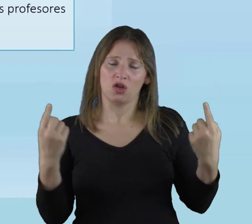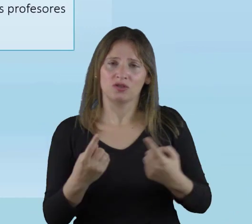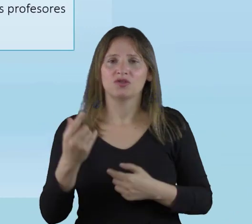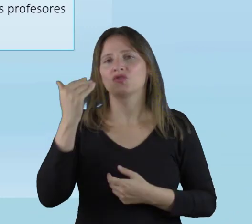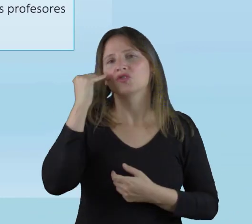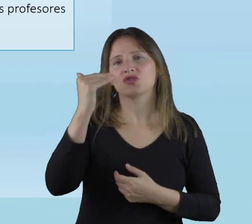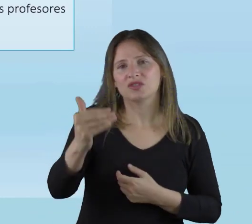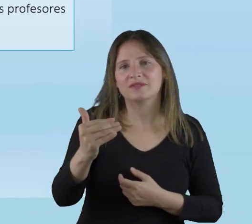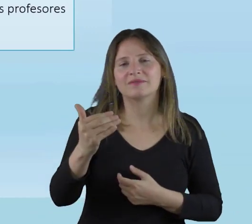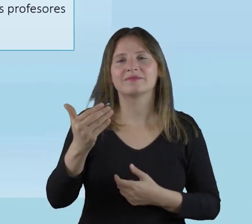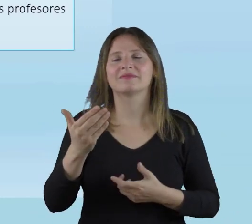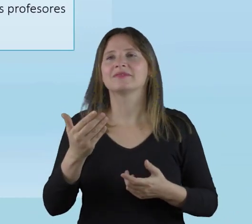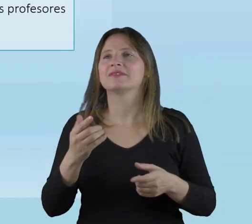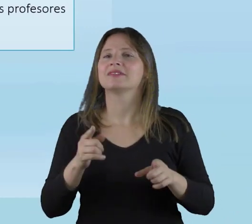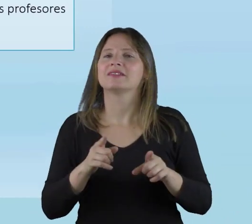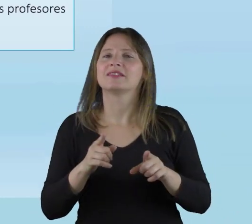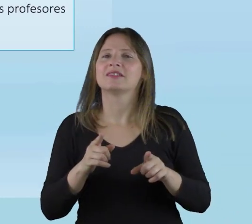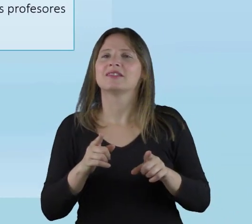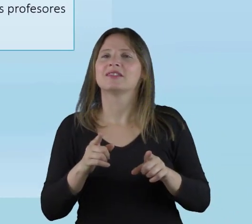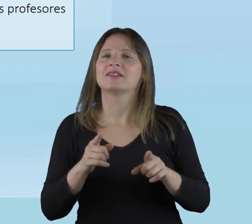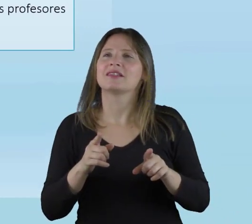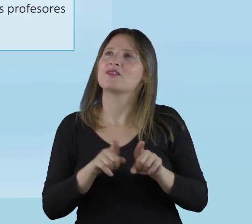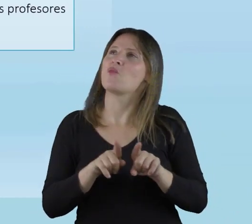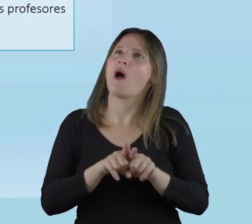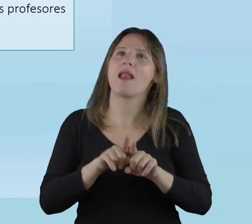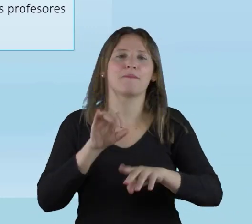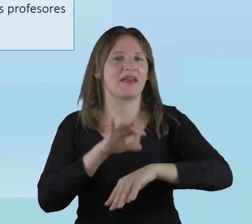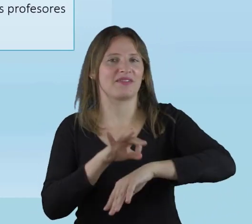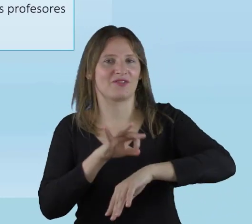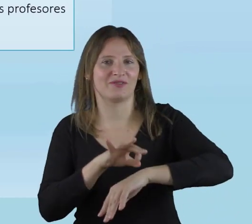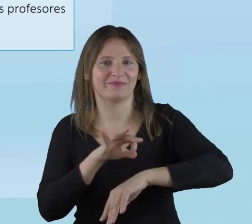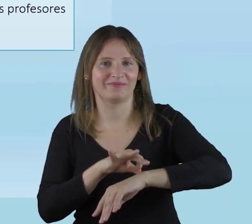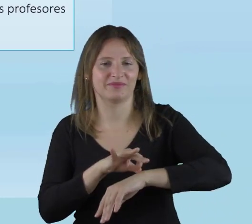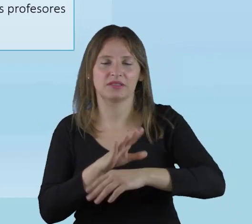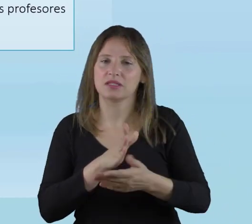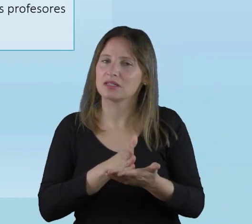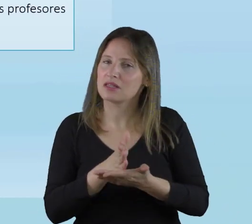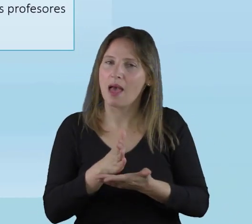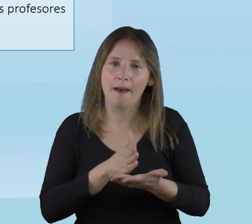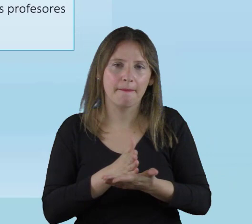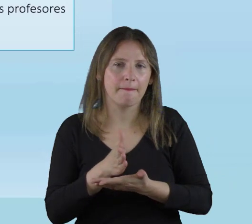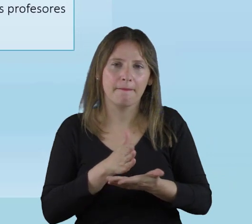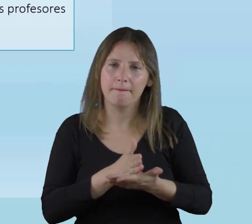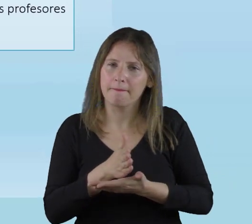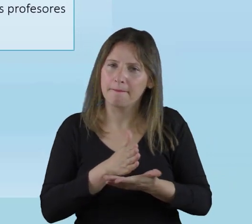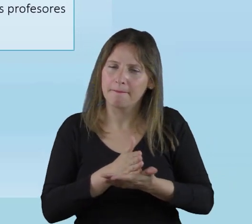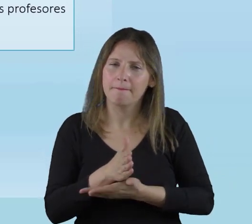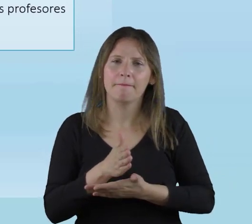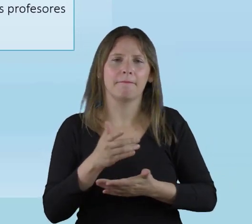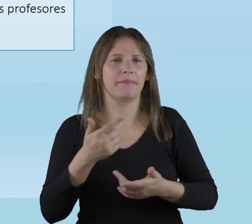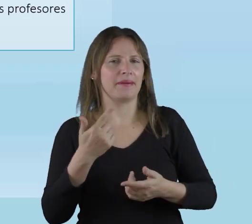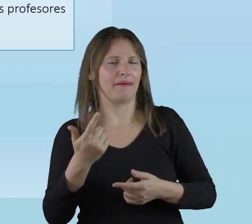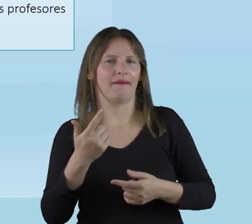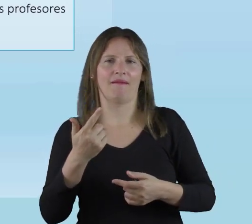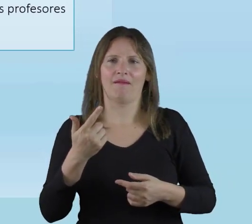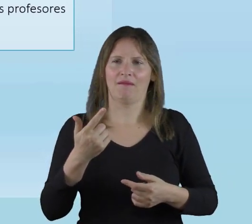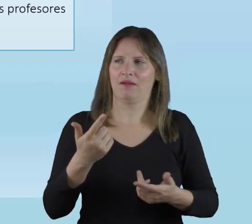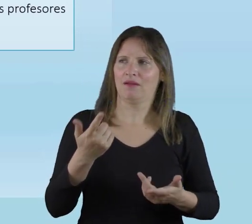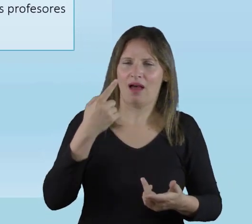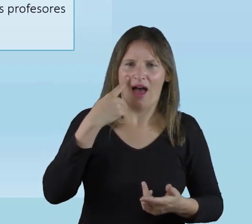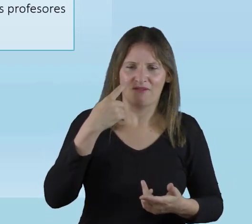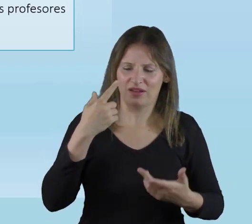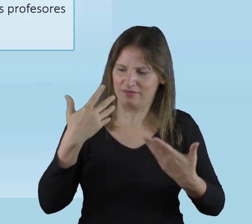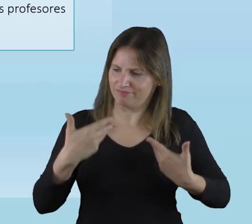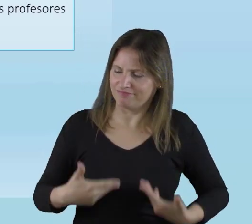-acción? Pues nosotros los docentes somos como los médicos que siempre